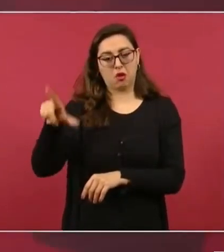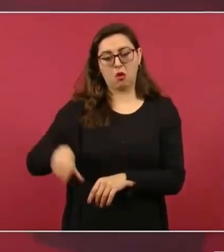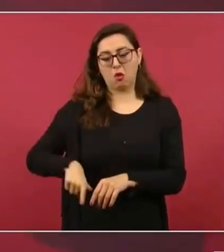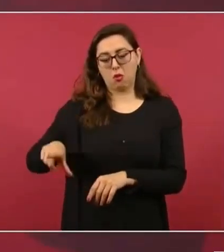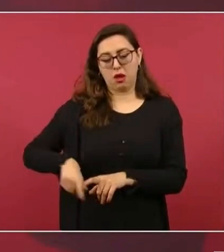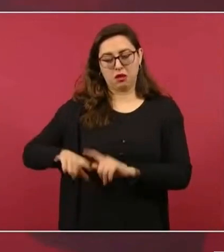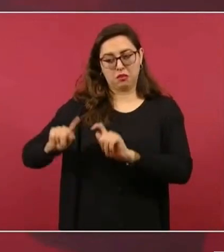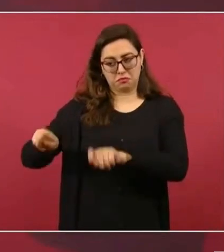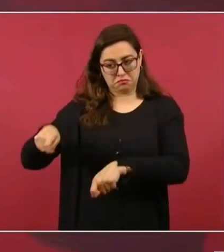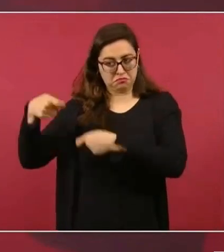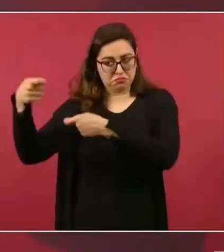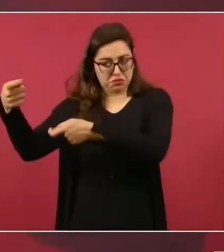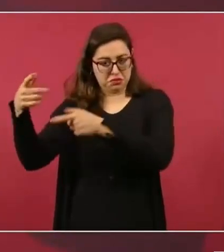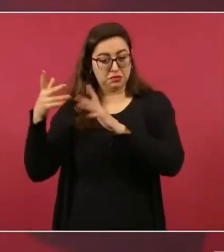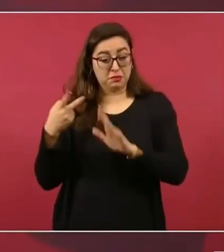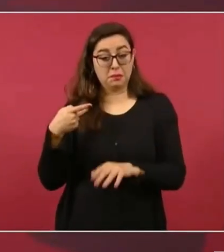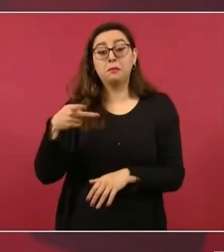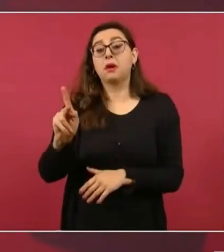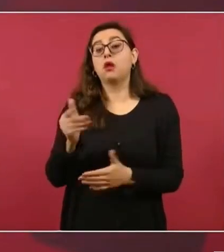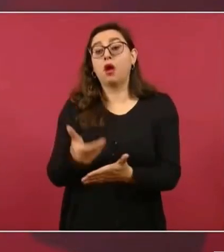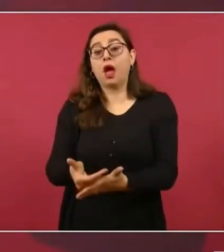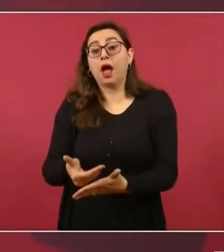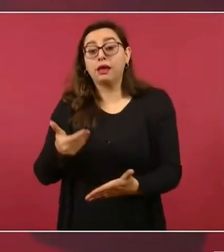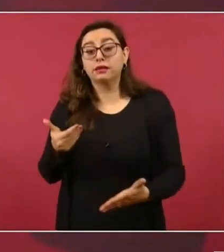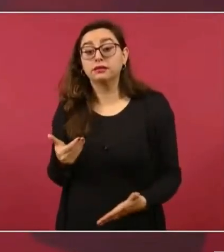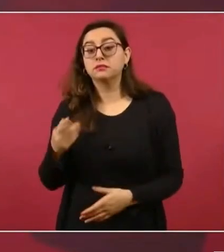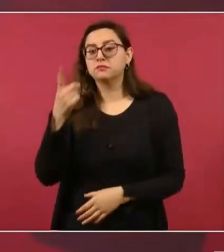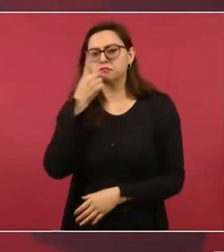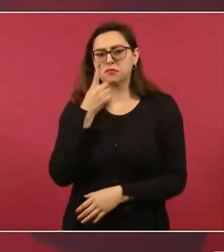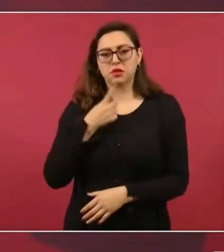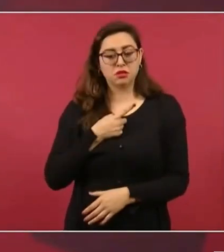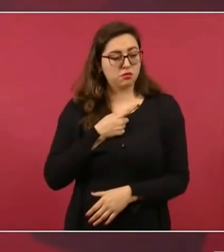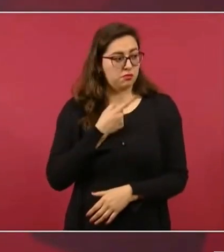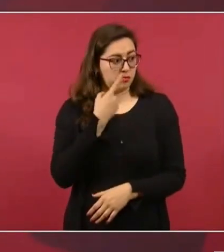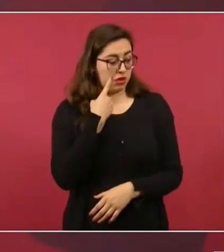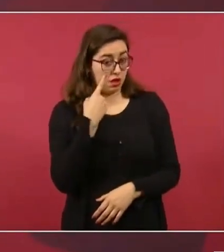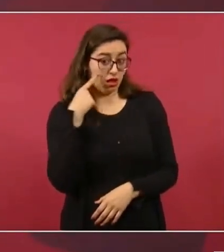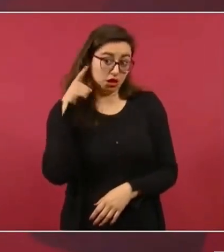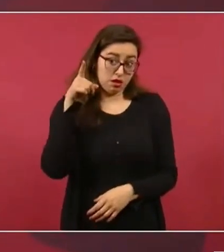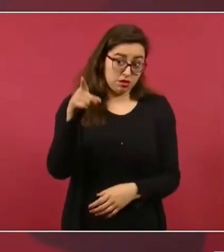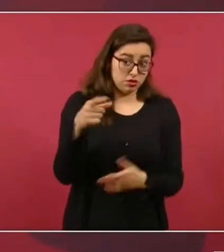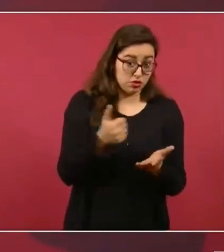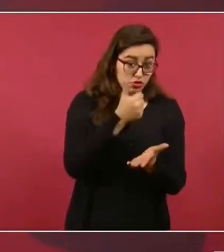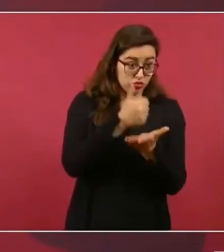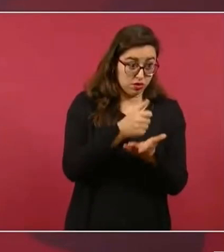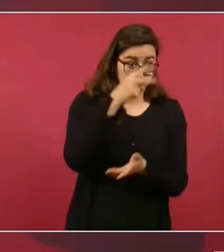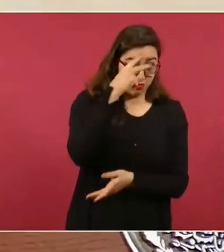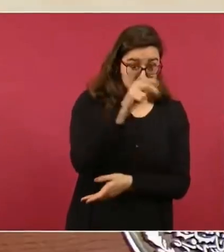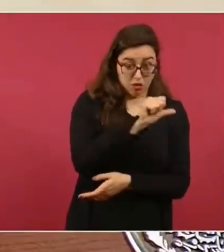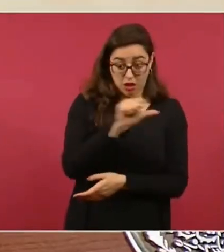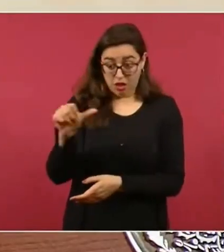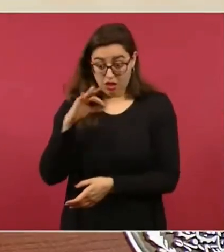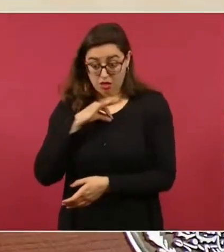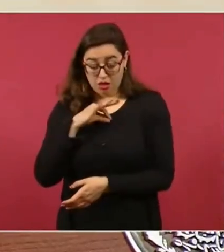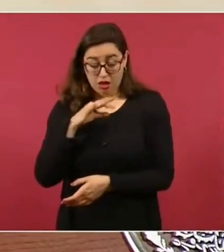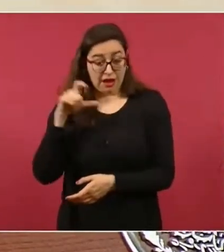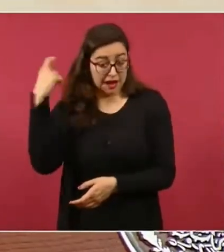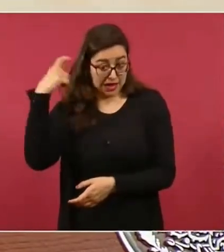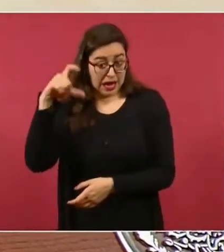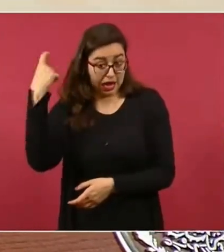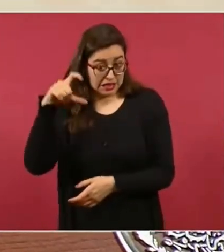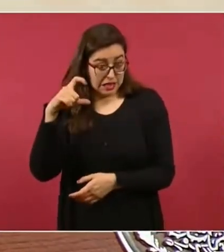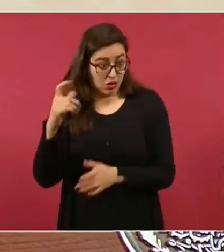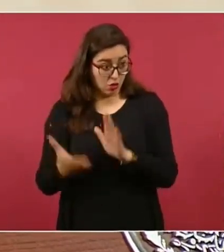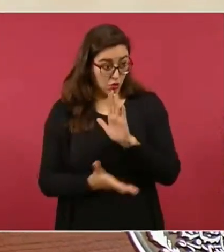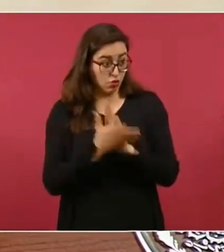Él me platicó de que ya estaba el acuerdo, pero que parece que hubo una